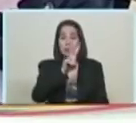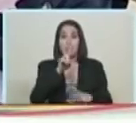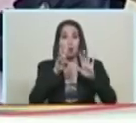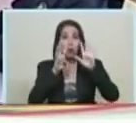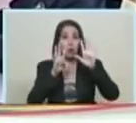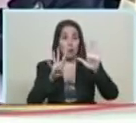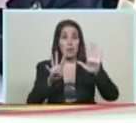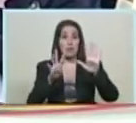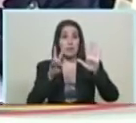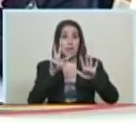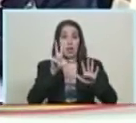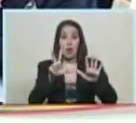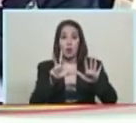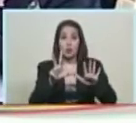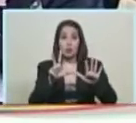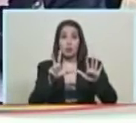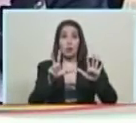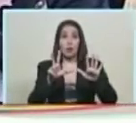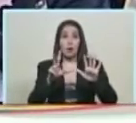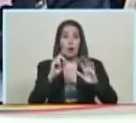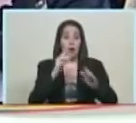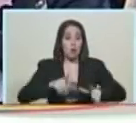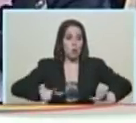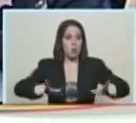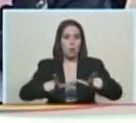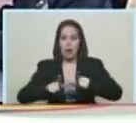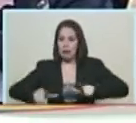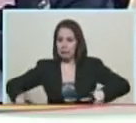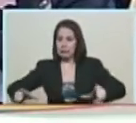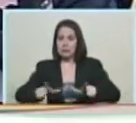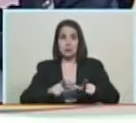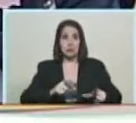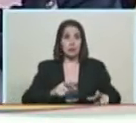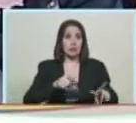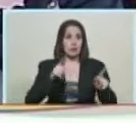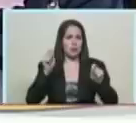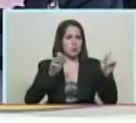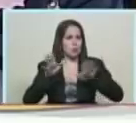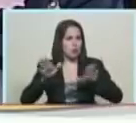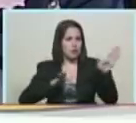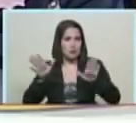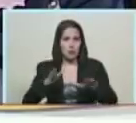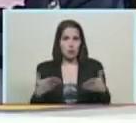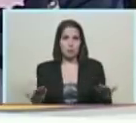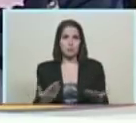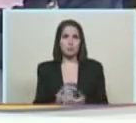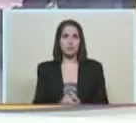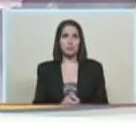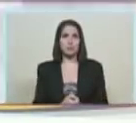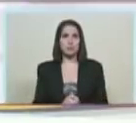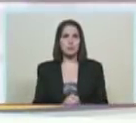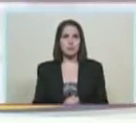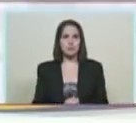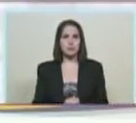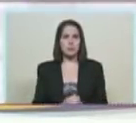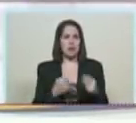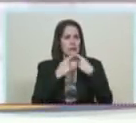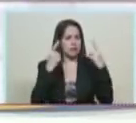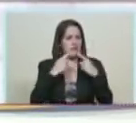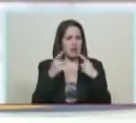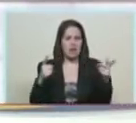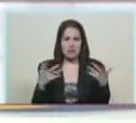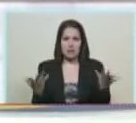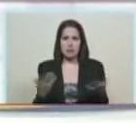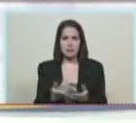298 destinos turísticos, 298 destinos turísticos, de diversos